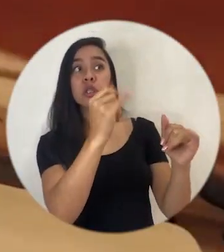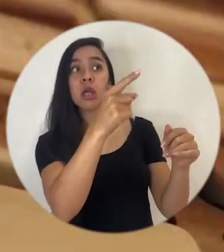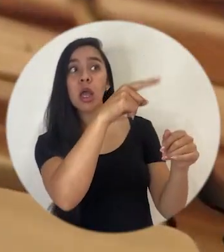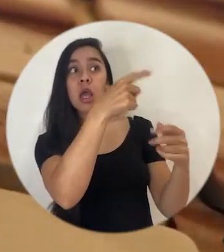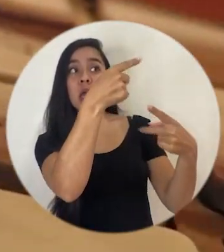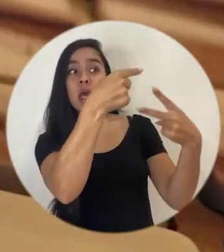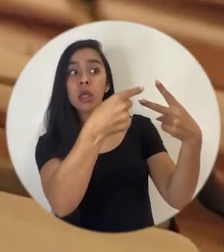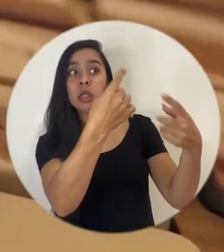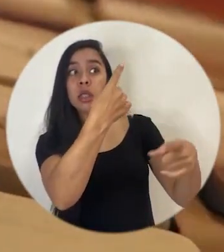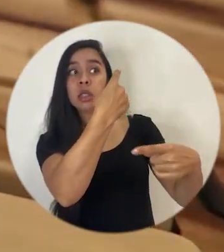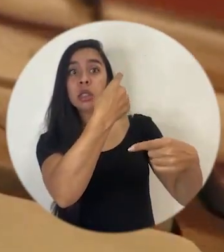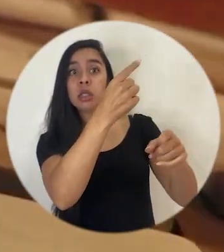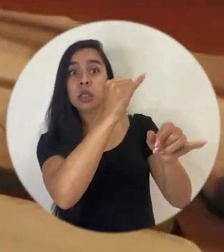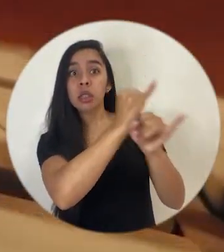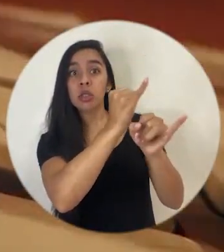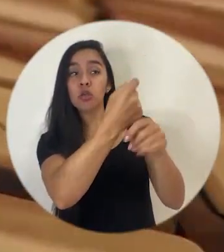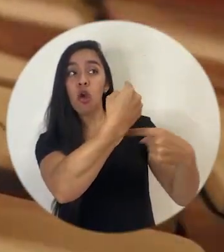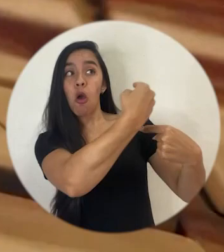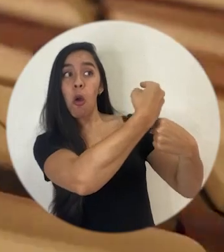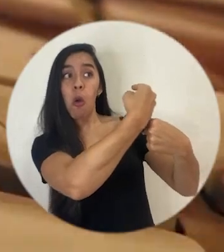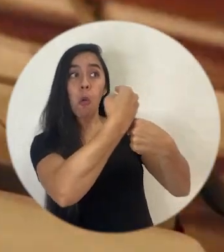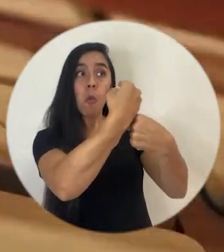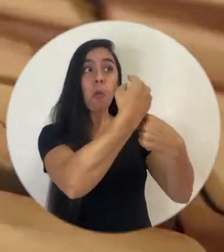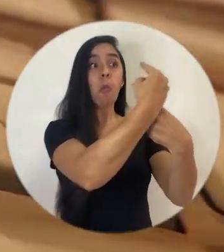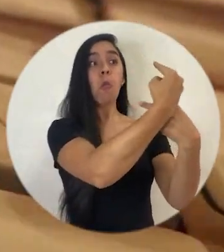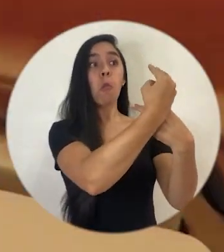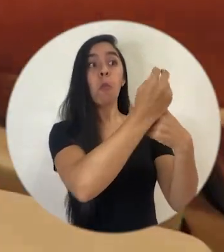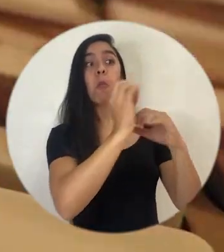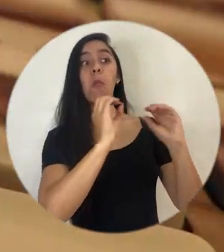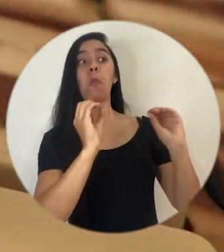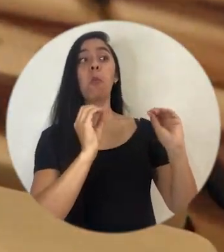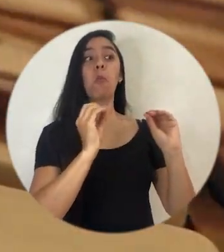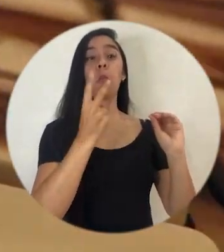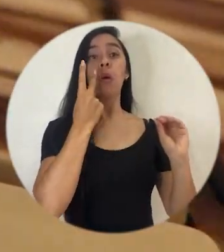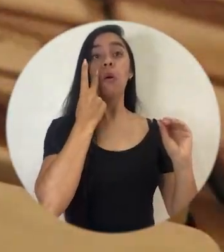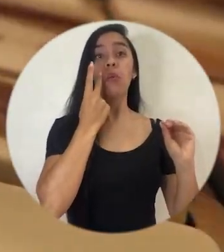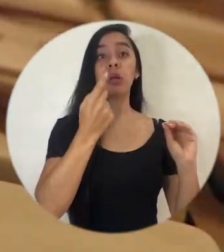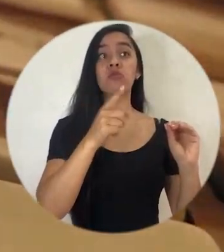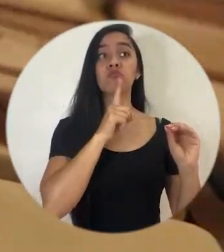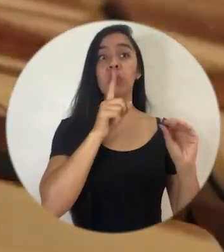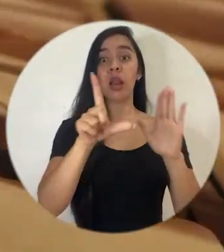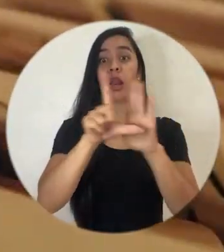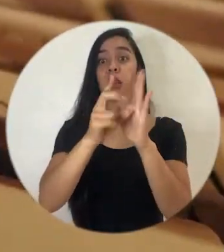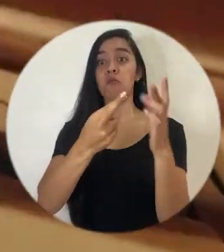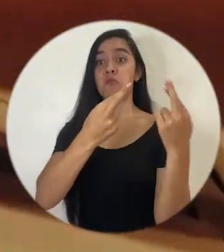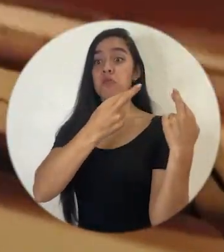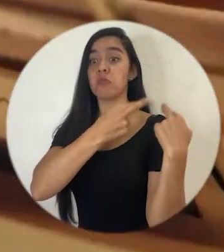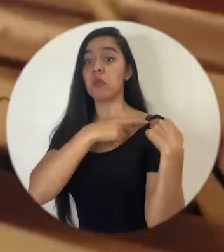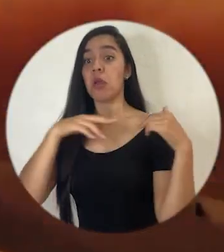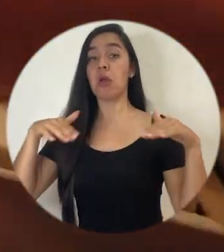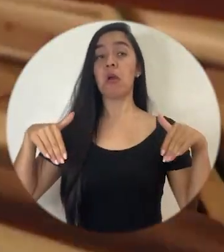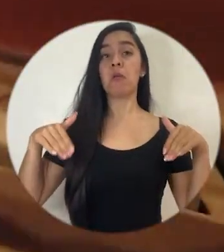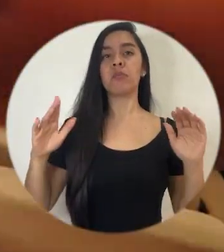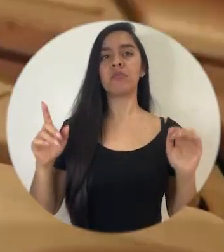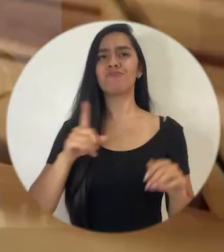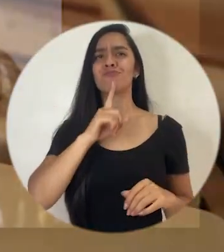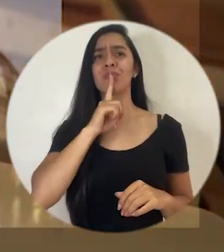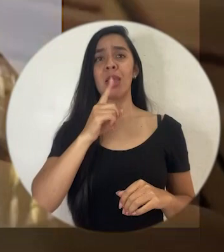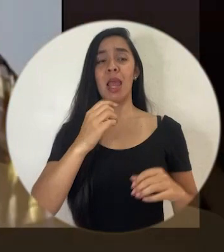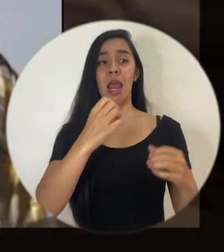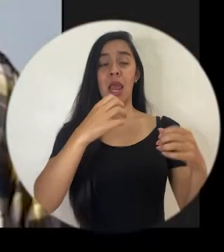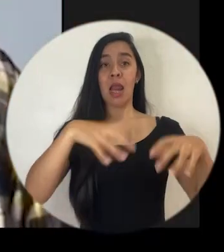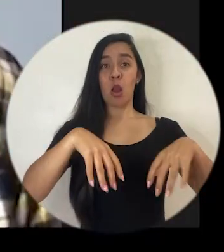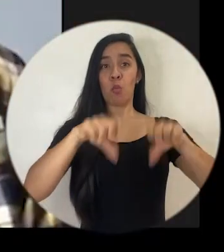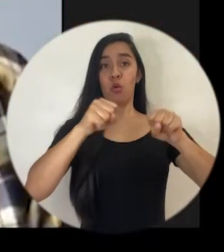los entes reguladores vayan a operar como corresponde y con la responsabilidad que les asigna la ley